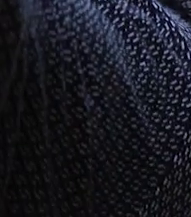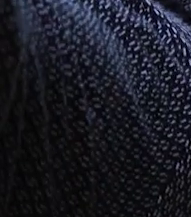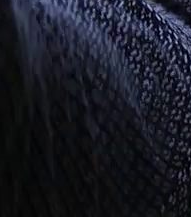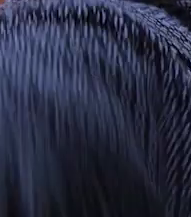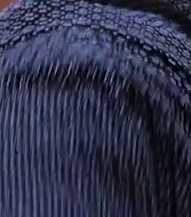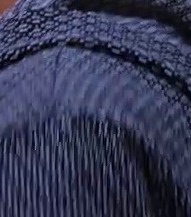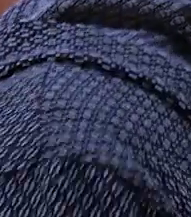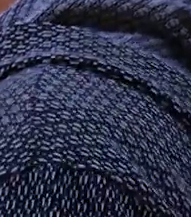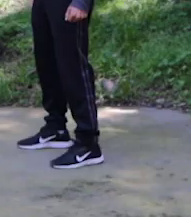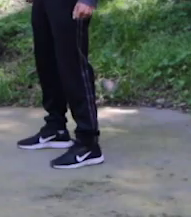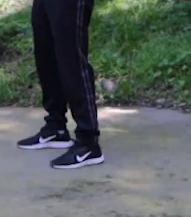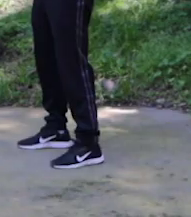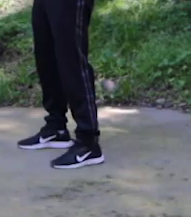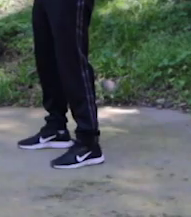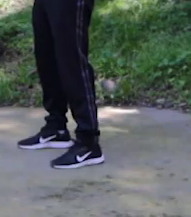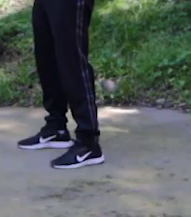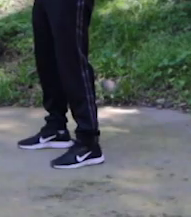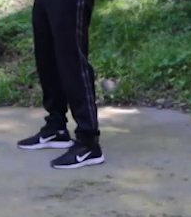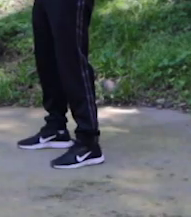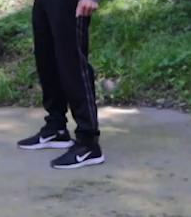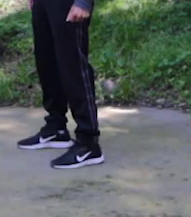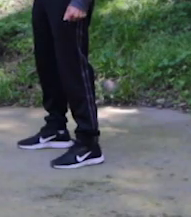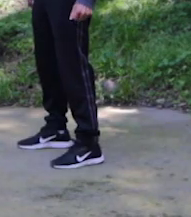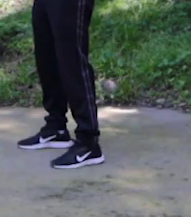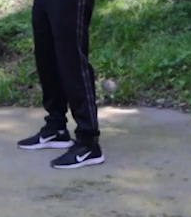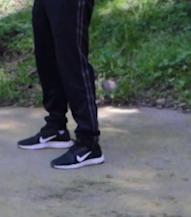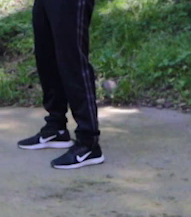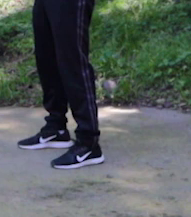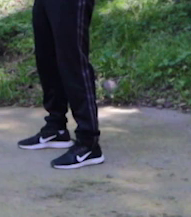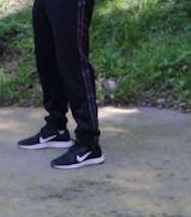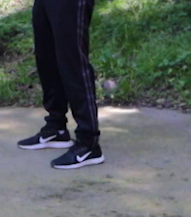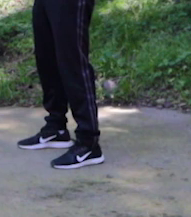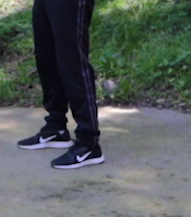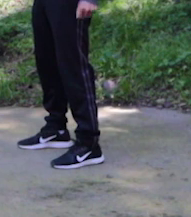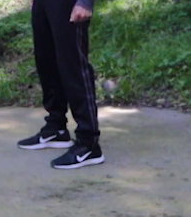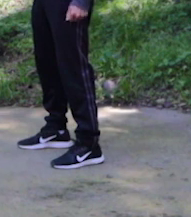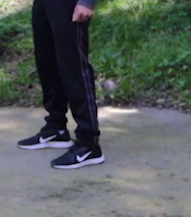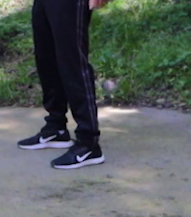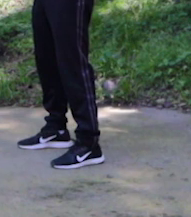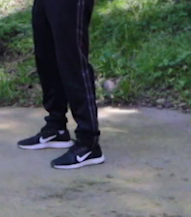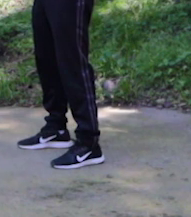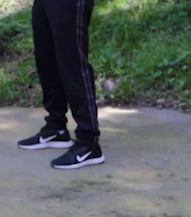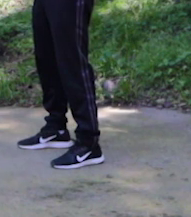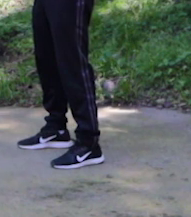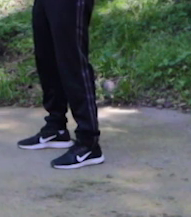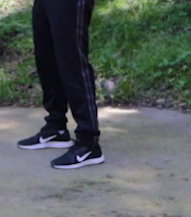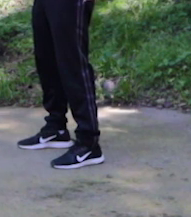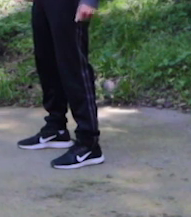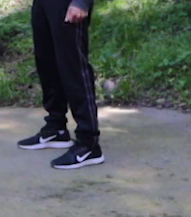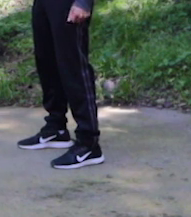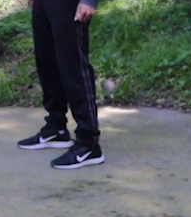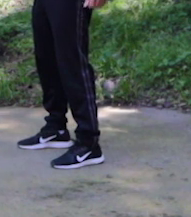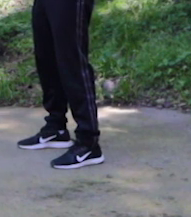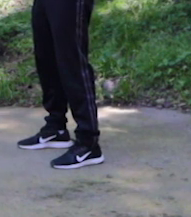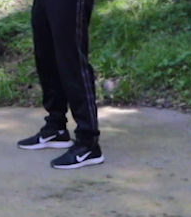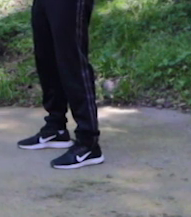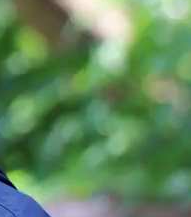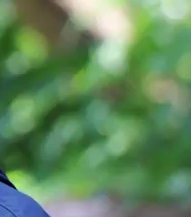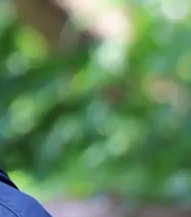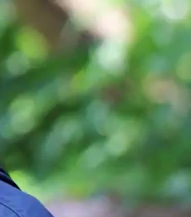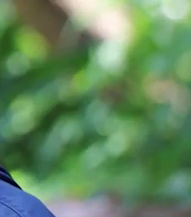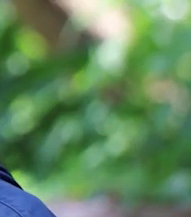hombros ¡Bien, Jair! ¡Exactamente ahí! ¡Exacto! ¡Ahí! elevamos bajamos elevamos